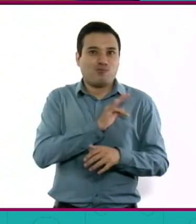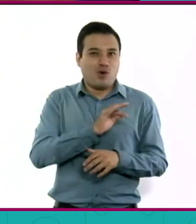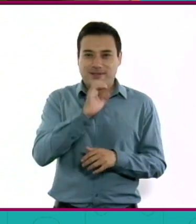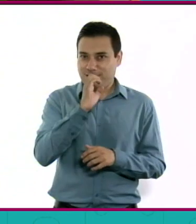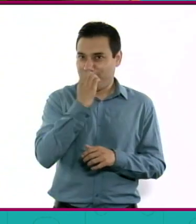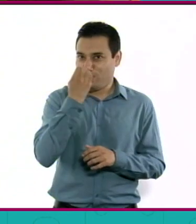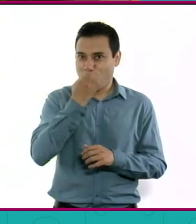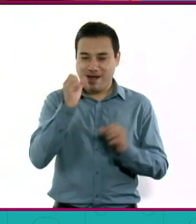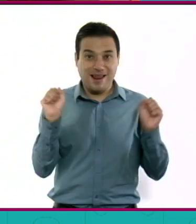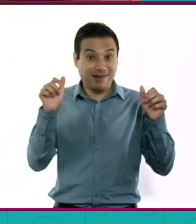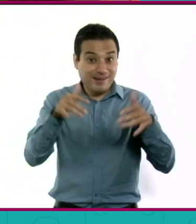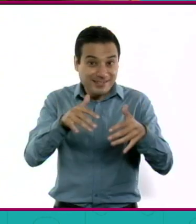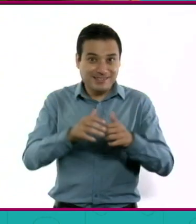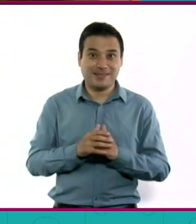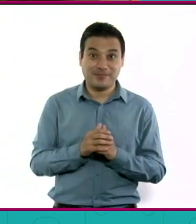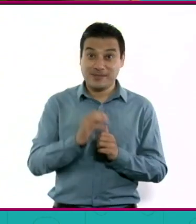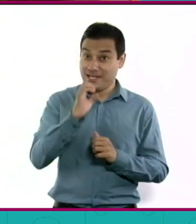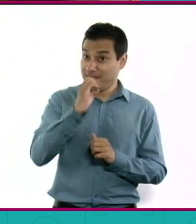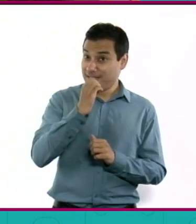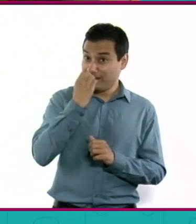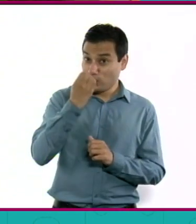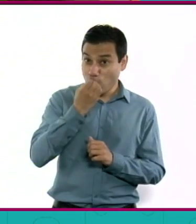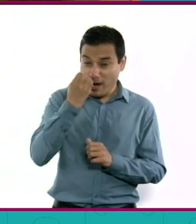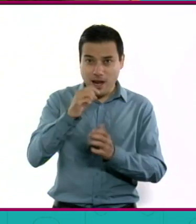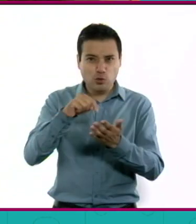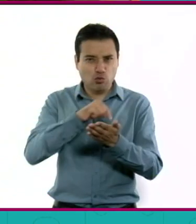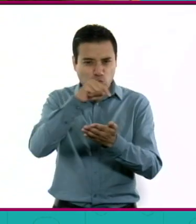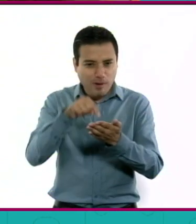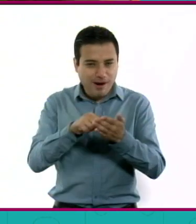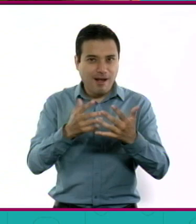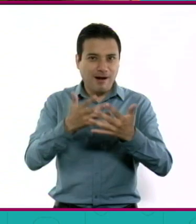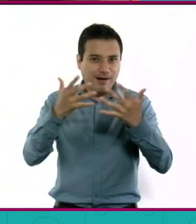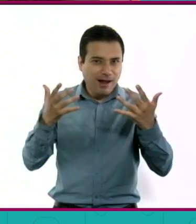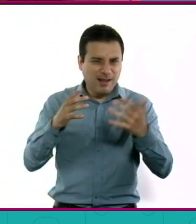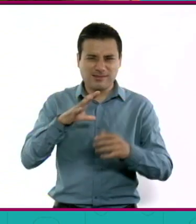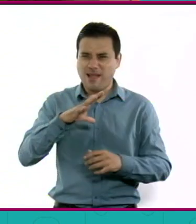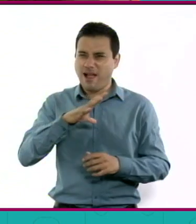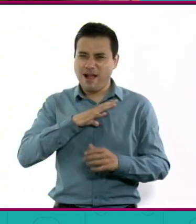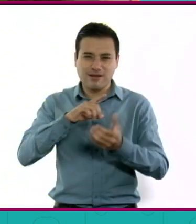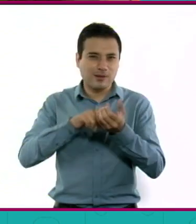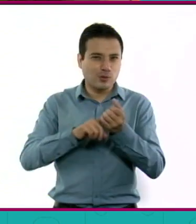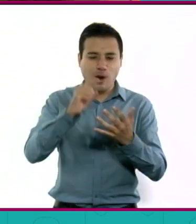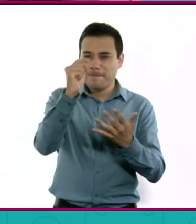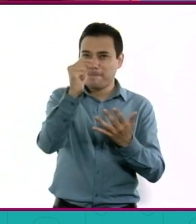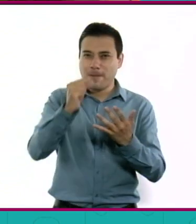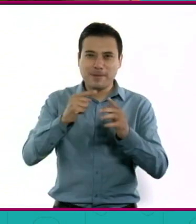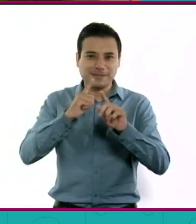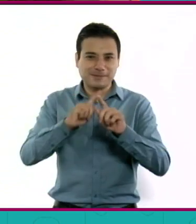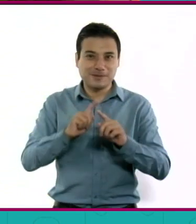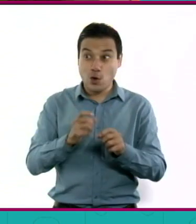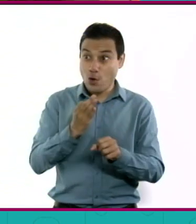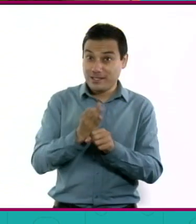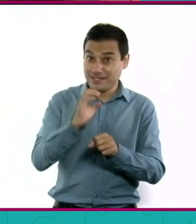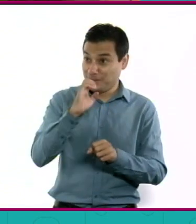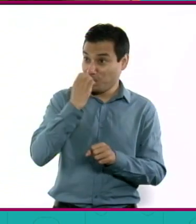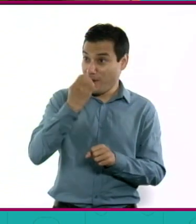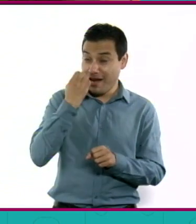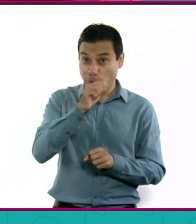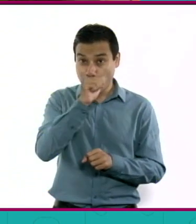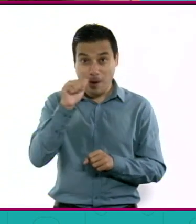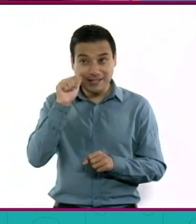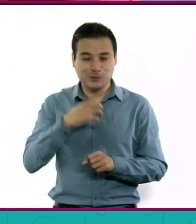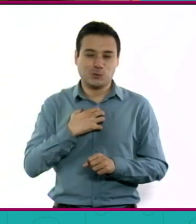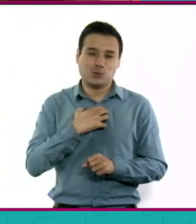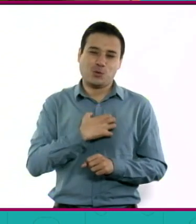inmenso y de muchas dimensiones. Hoy, bueno, estamos muy contentos en esta escuela Benito Juárez, es una escuela